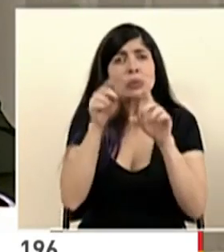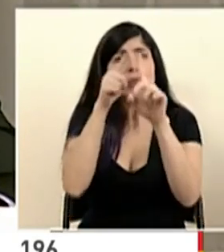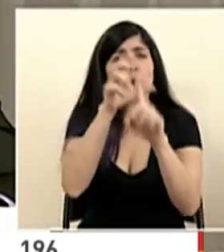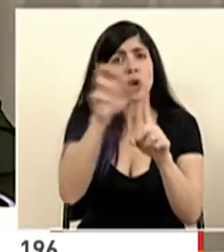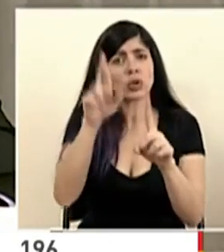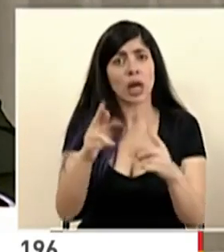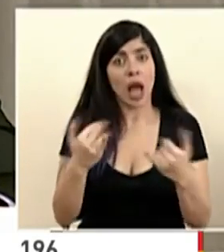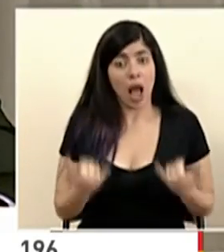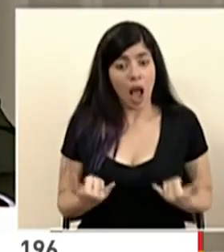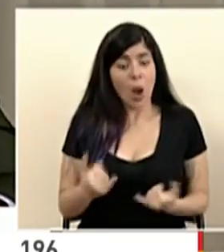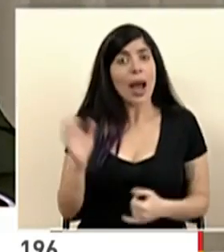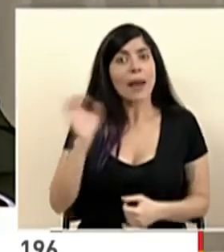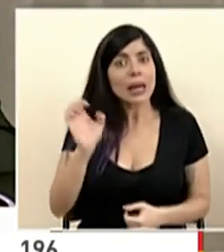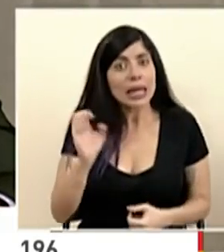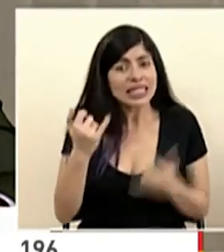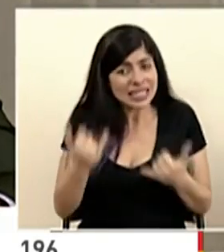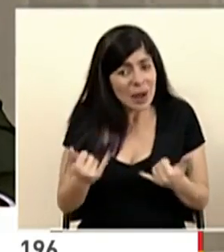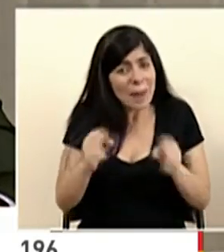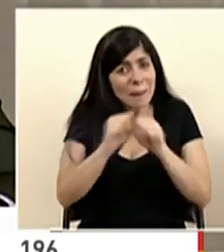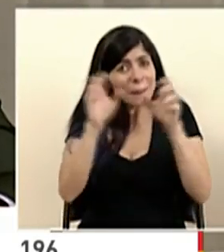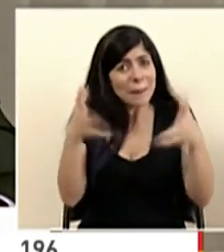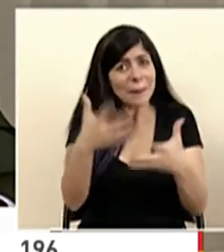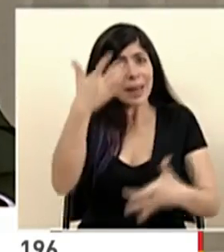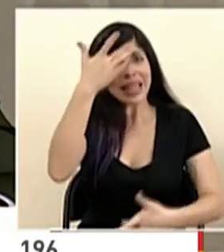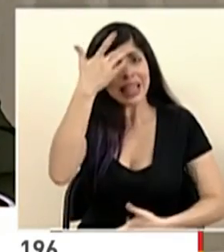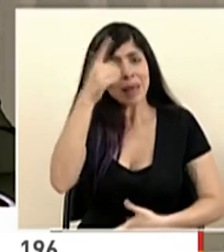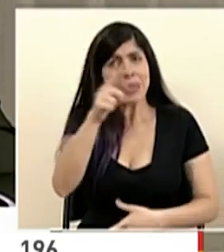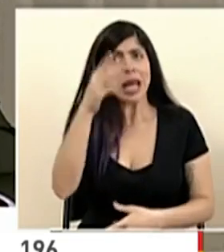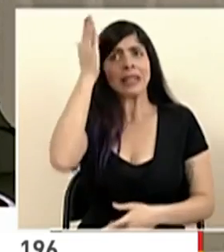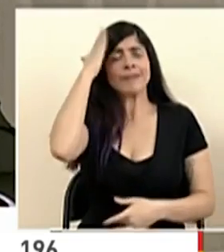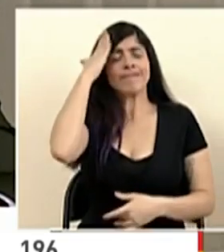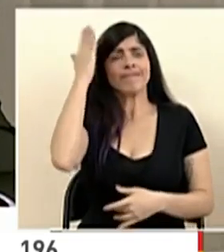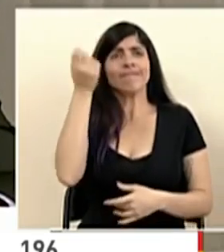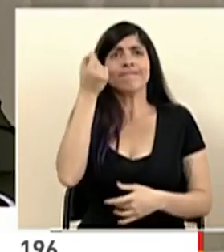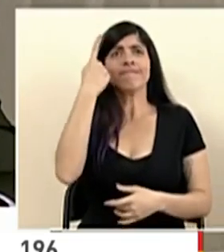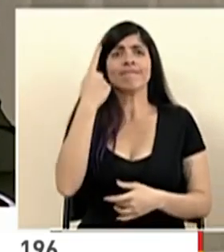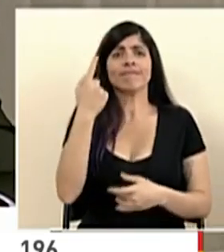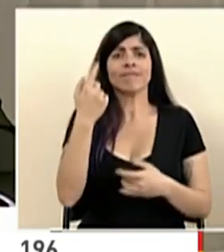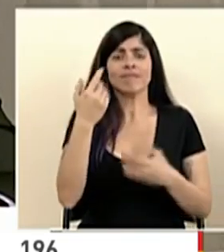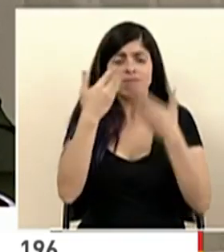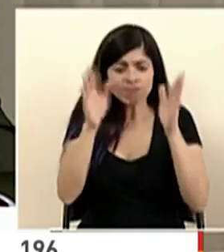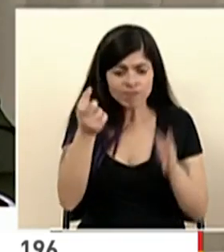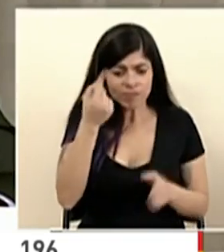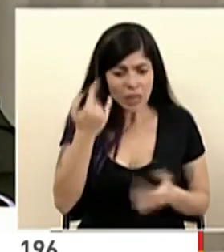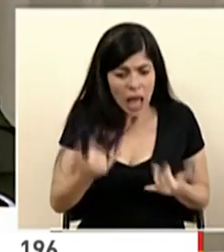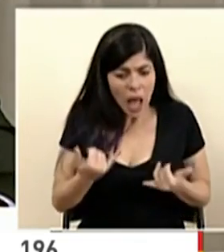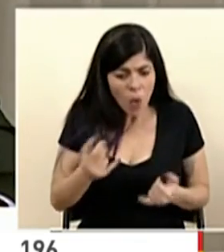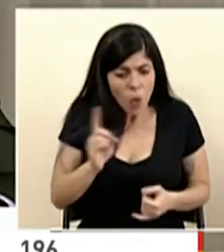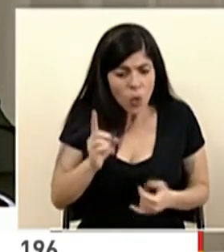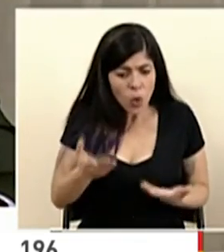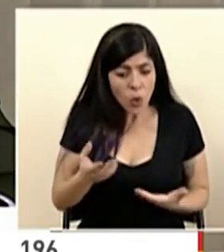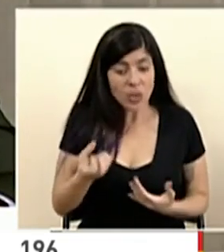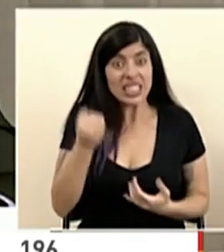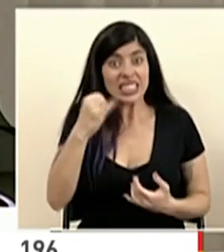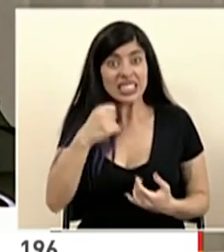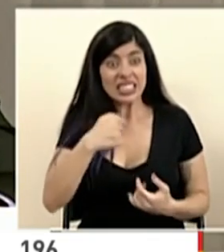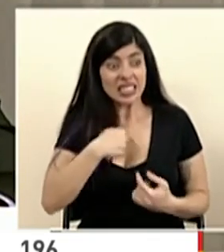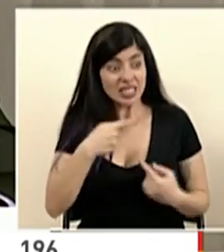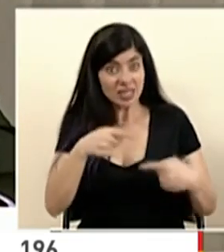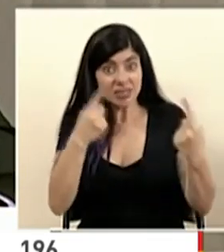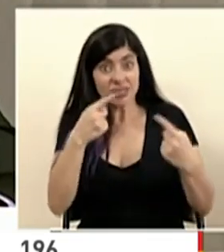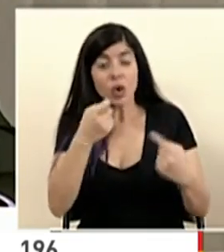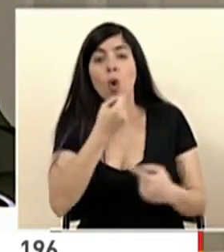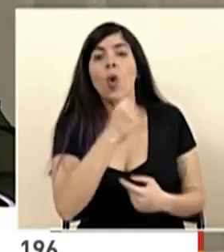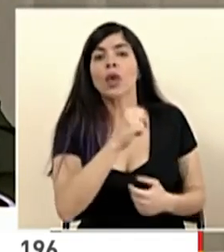emergencia, en una pandemia. Ubiquémonos donde estamos. Si nos tenemos que agarrar es contra el